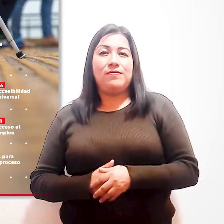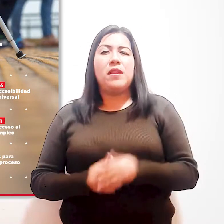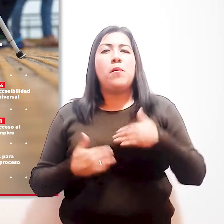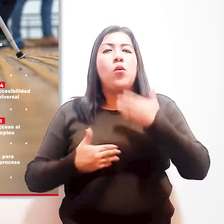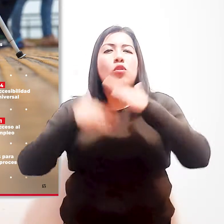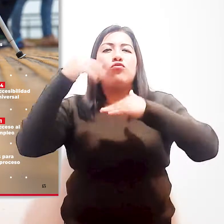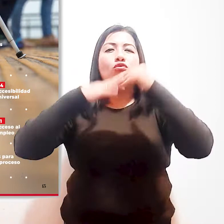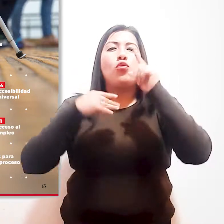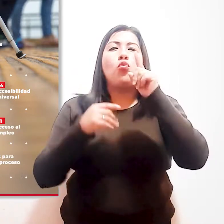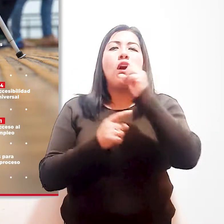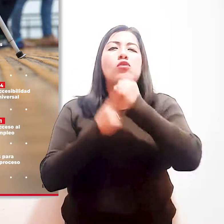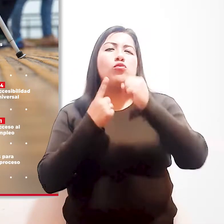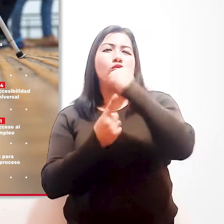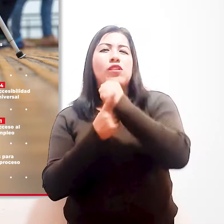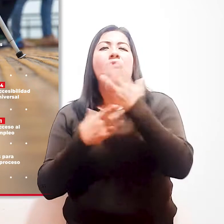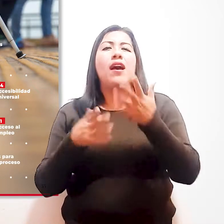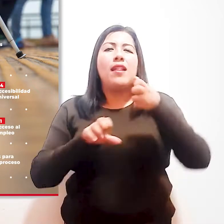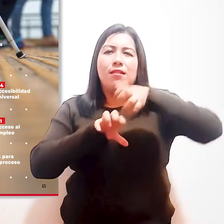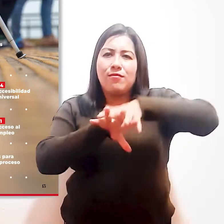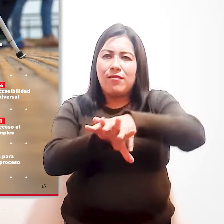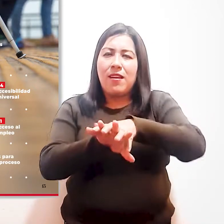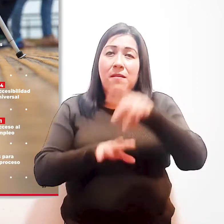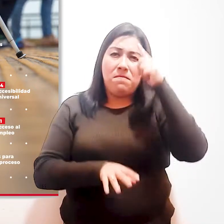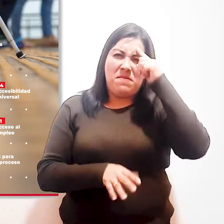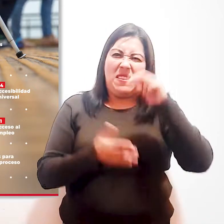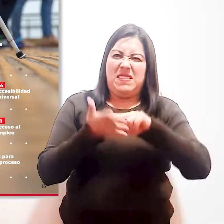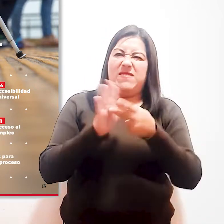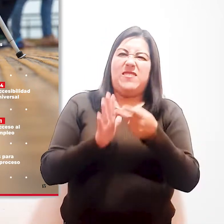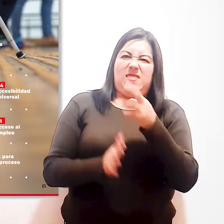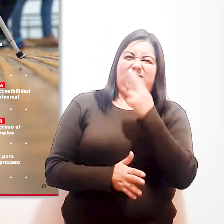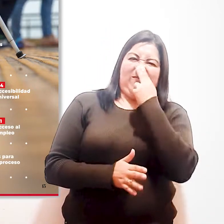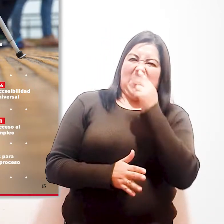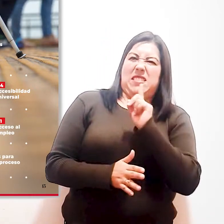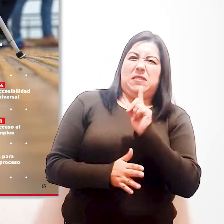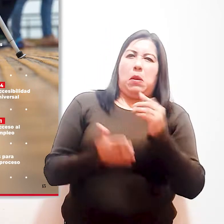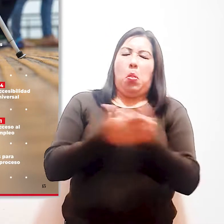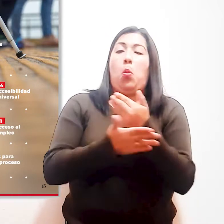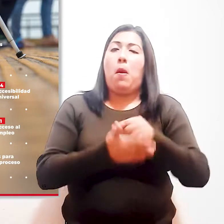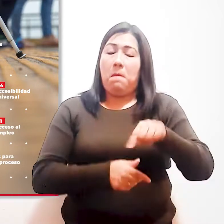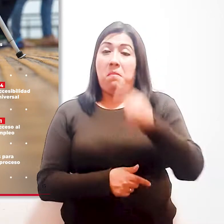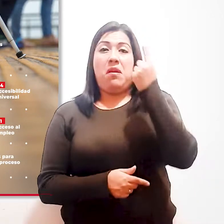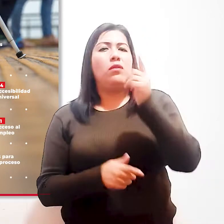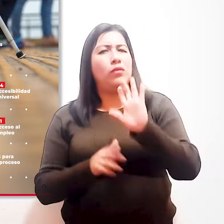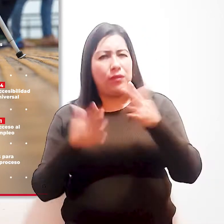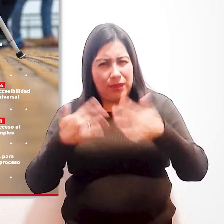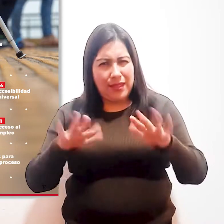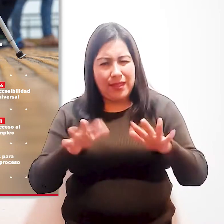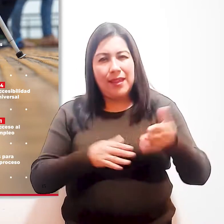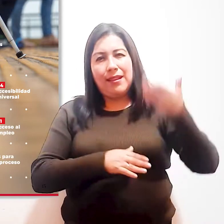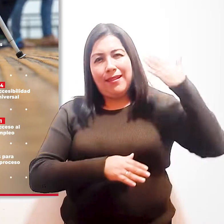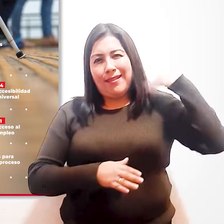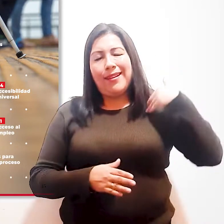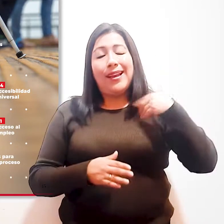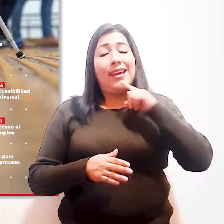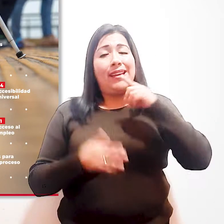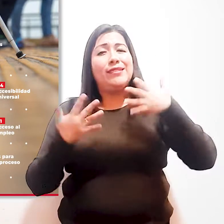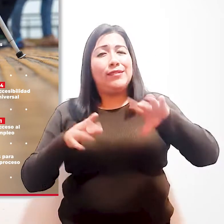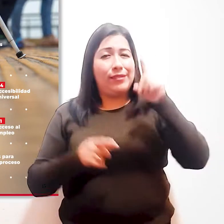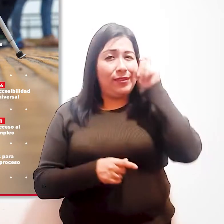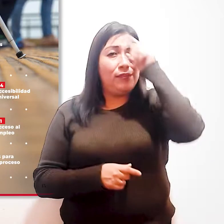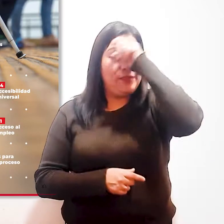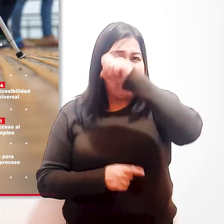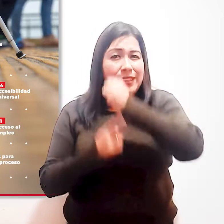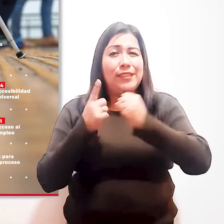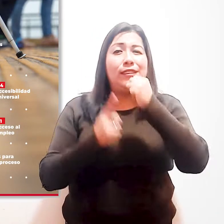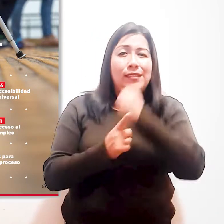Construir una sociedad inclusiva no es un fenómeno de generación espontánea, sino que esta es el resultado de un proceso complejo que